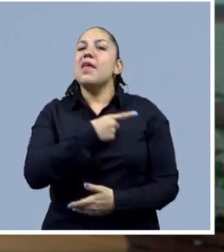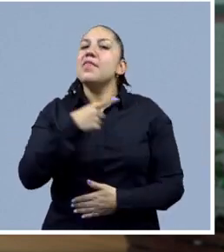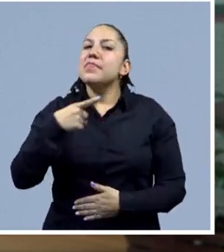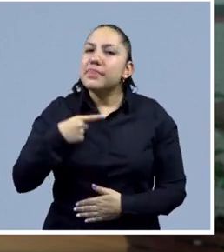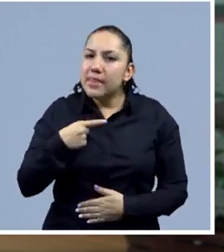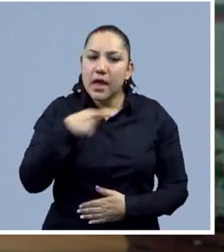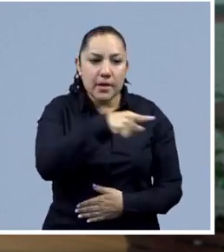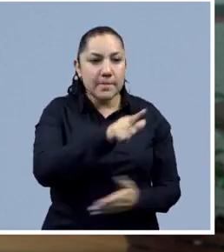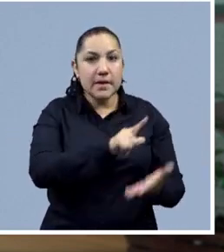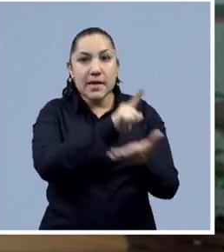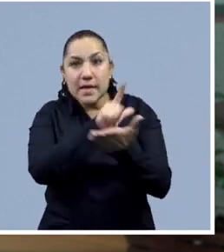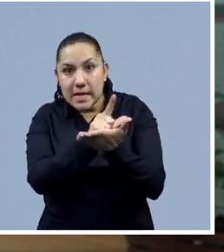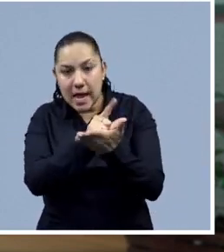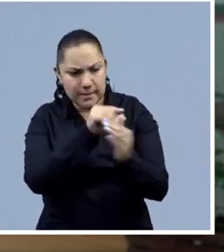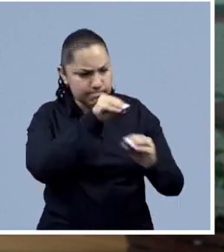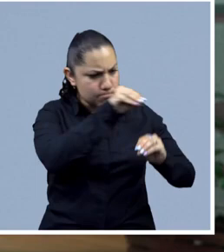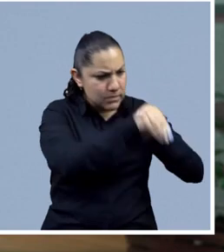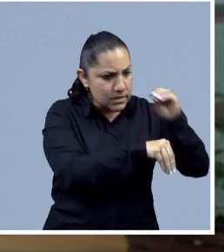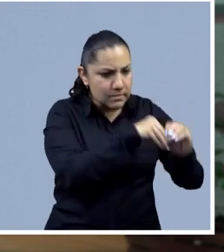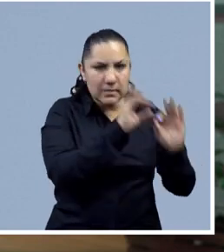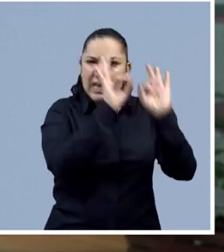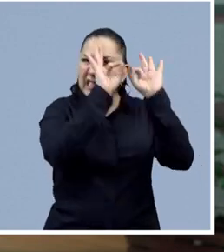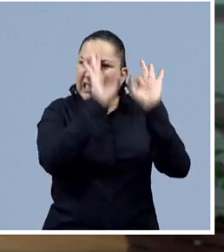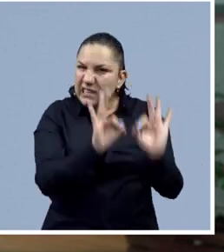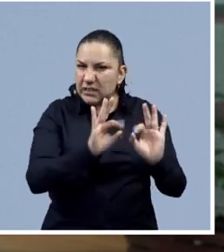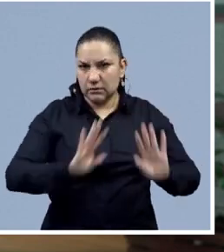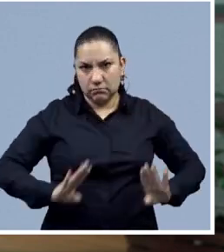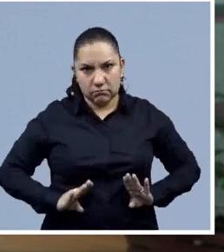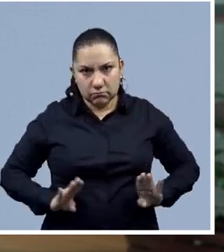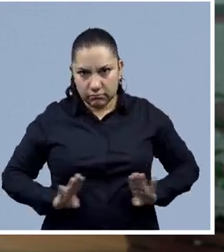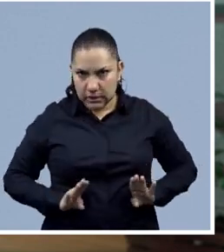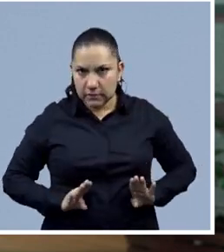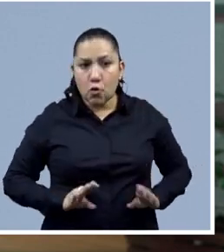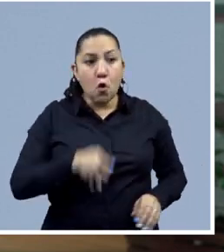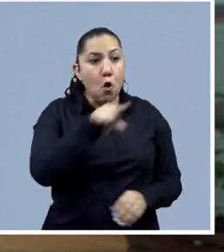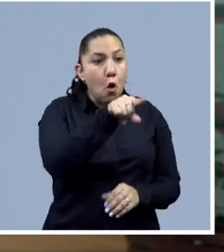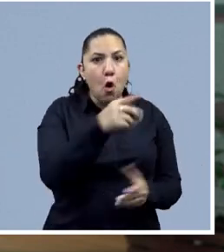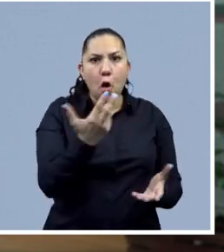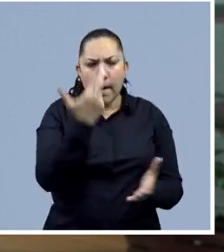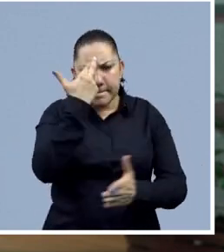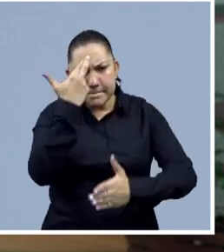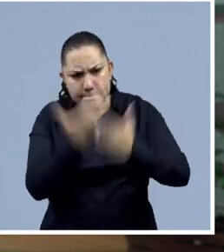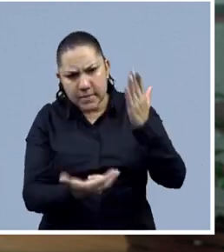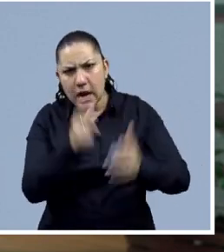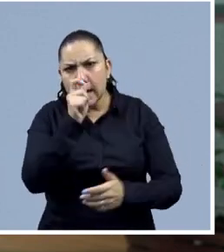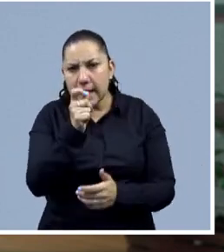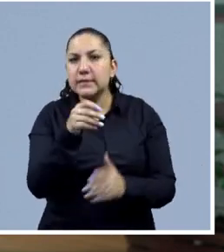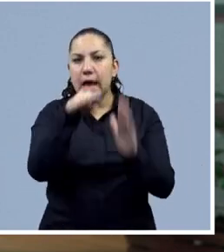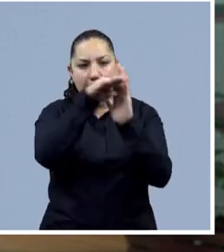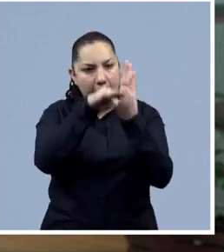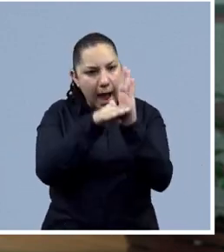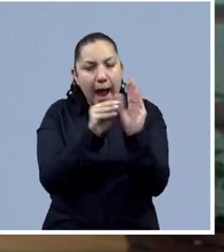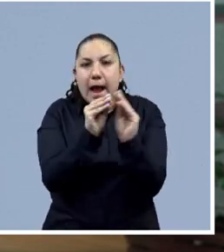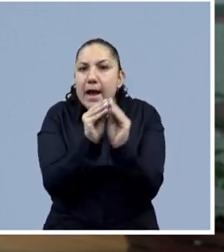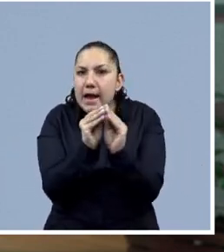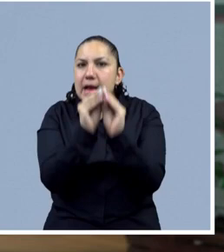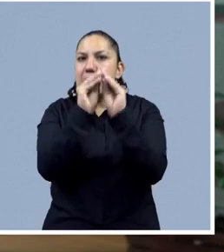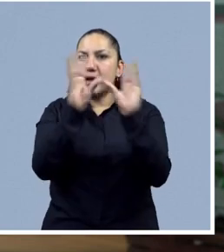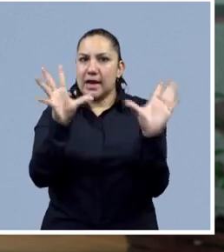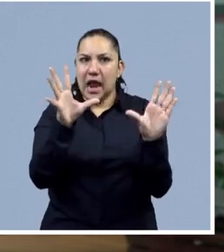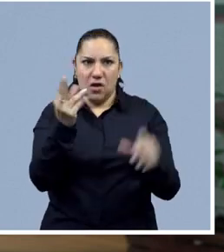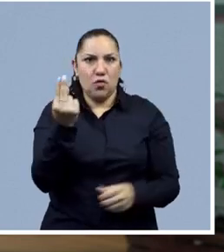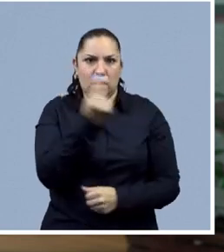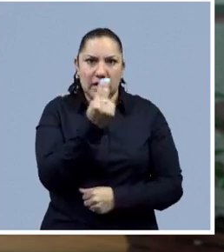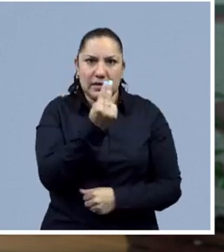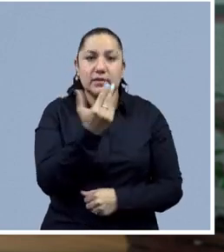que sea mucho más específica, una regulación que tenga claridad en las conductas, y una regulación que